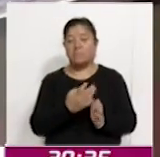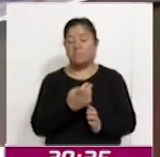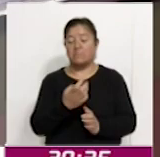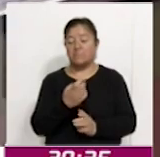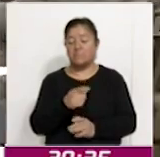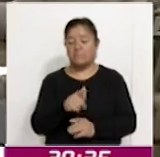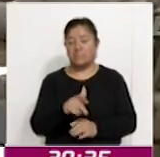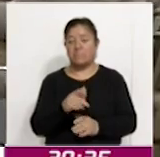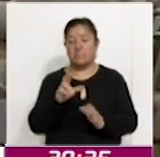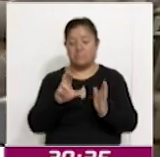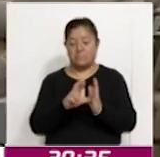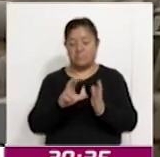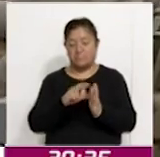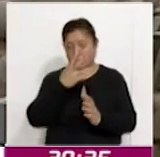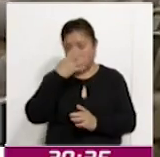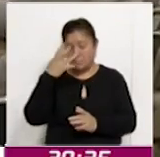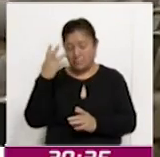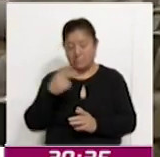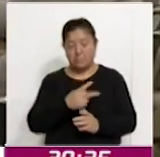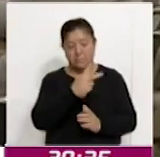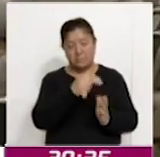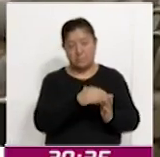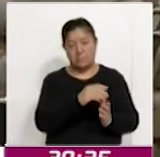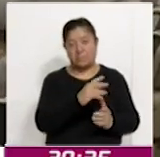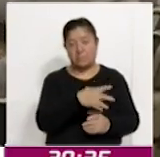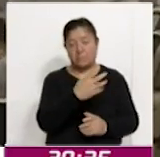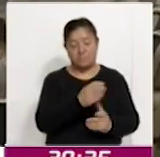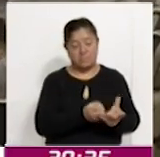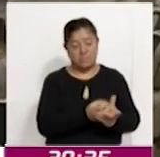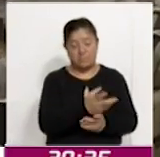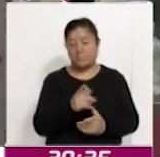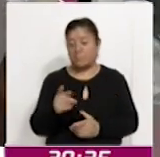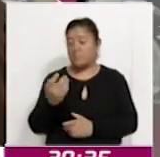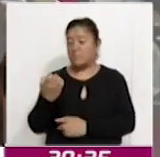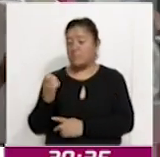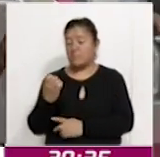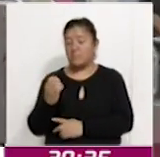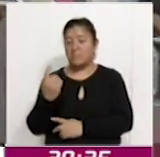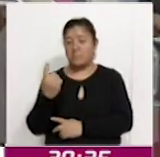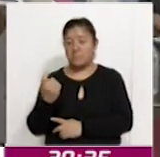emitidas en 2014, que perderán su vigencia a partir del 1 de enero del 2025.